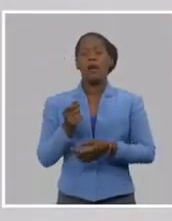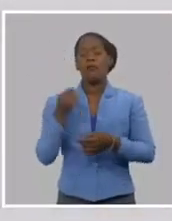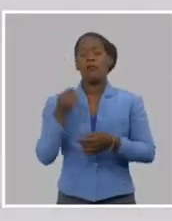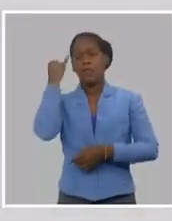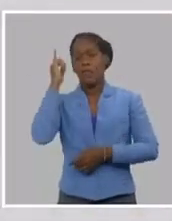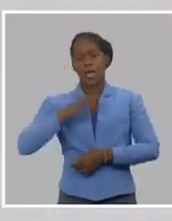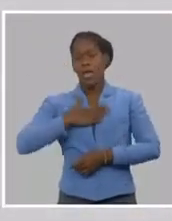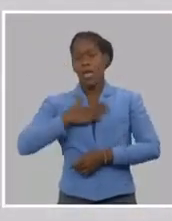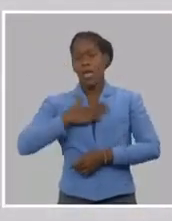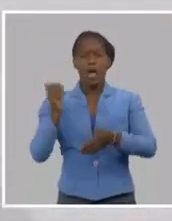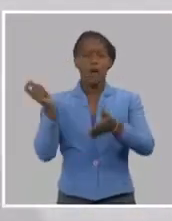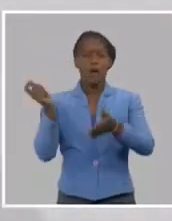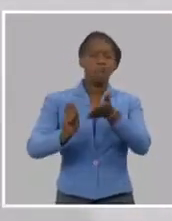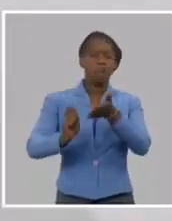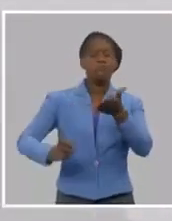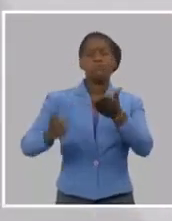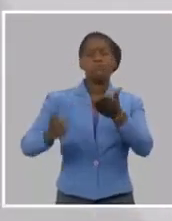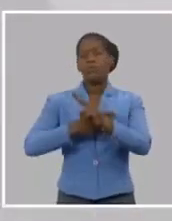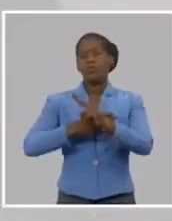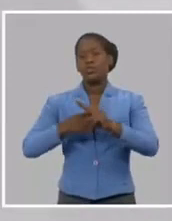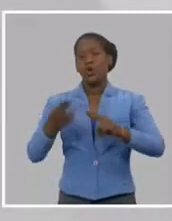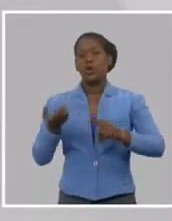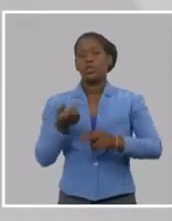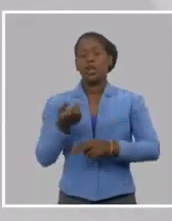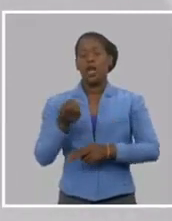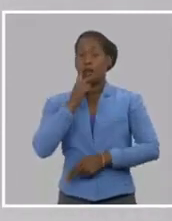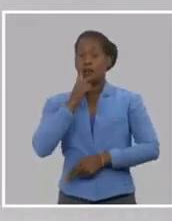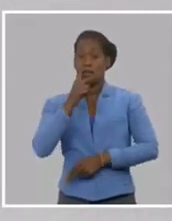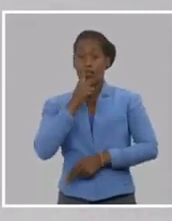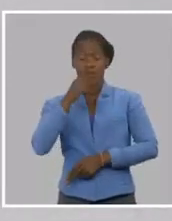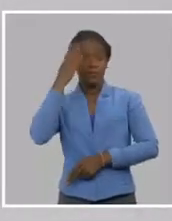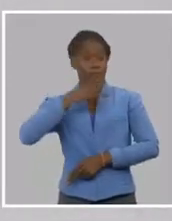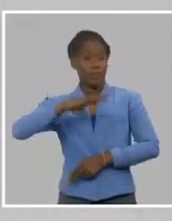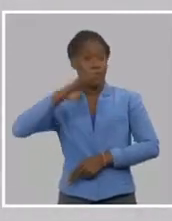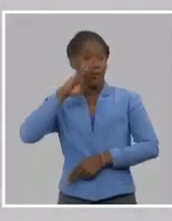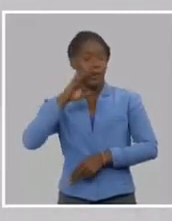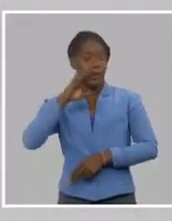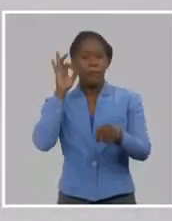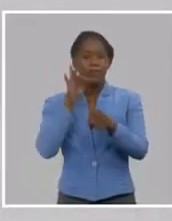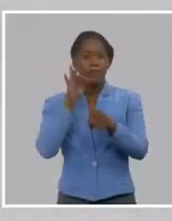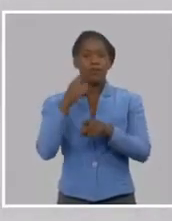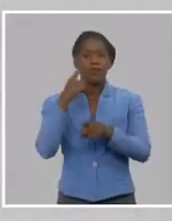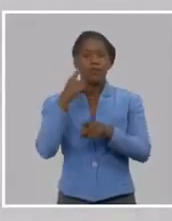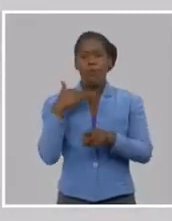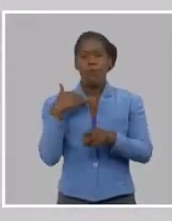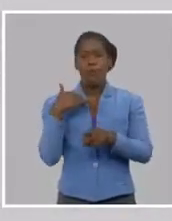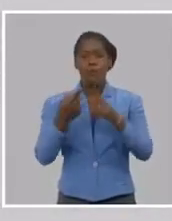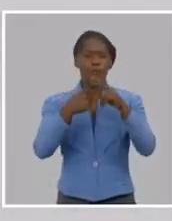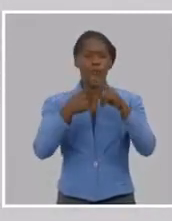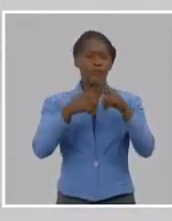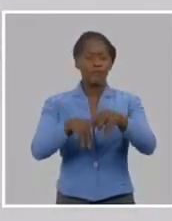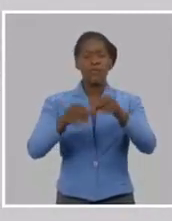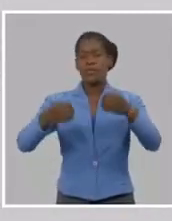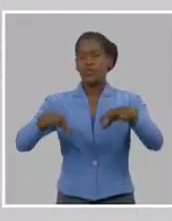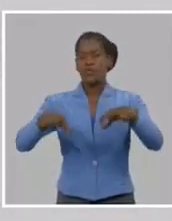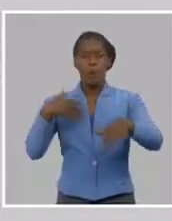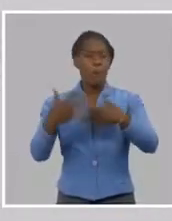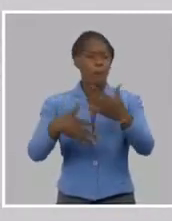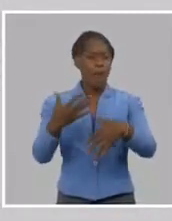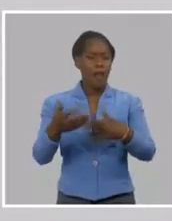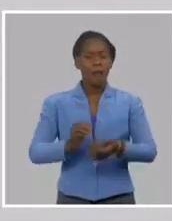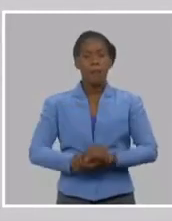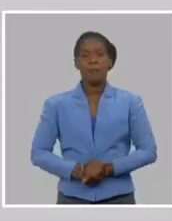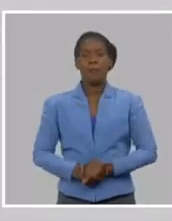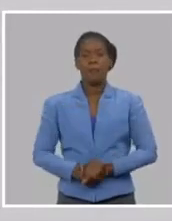casos, que la propia sociedad cubana, partiendo de los mismos problemas, y de muchos más, a veces se habla, de que